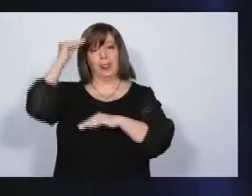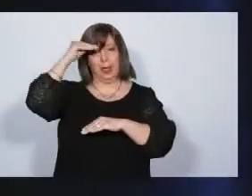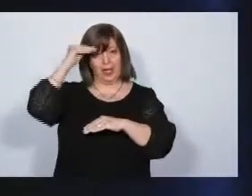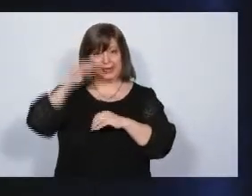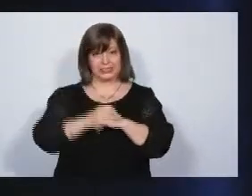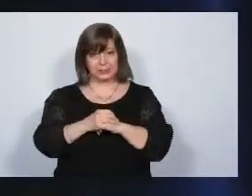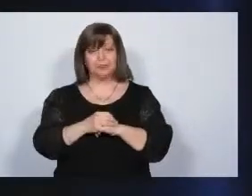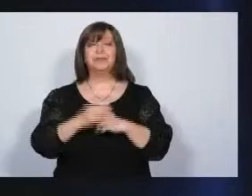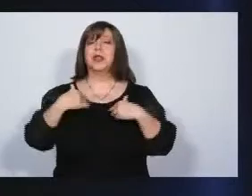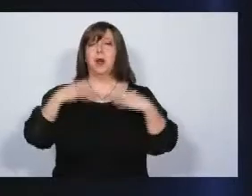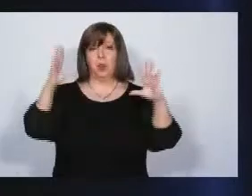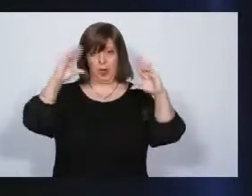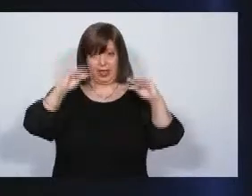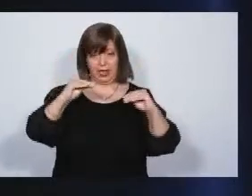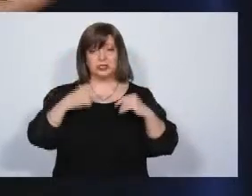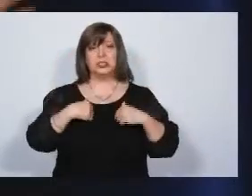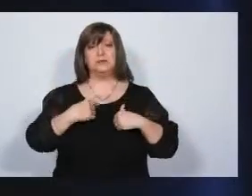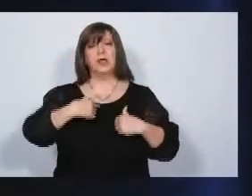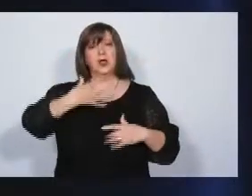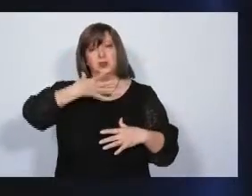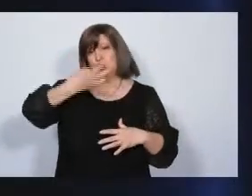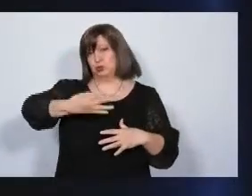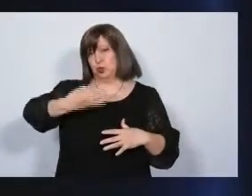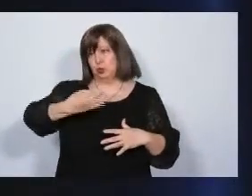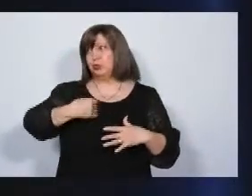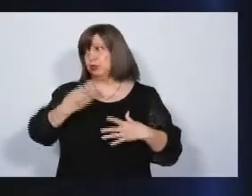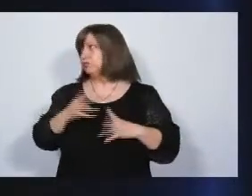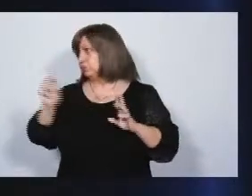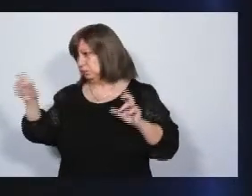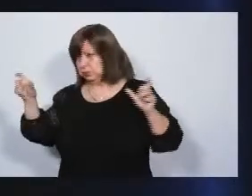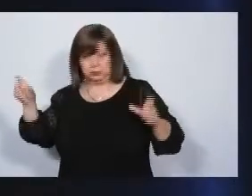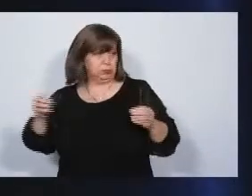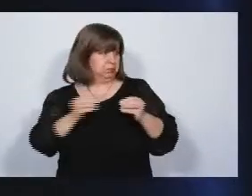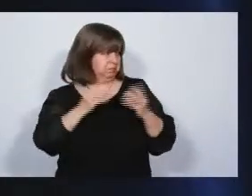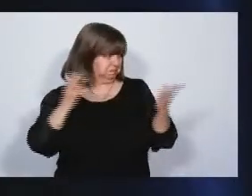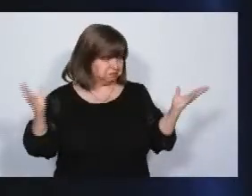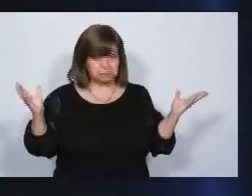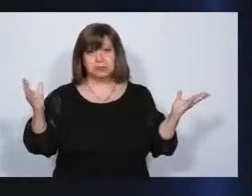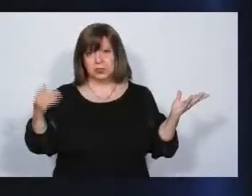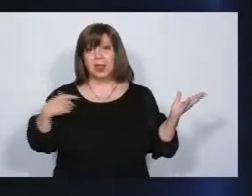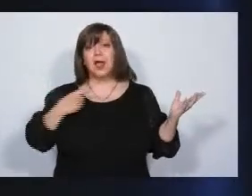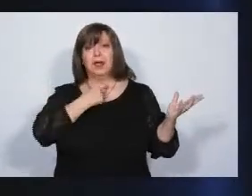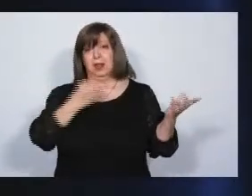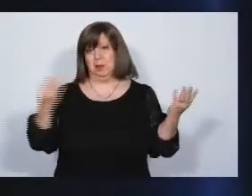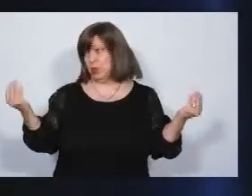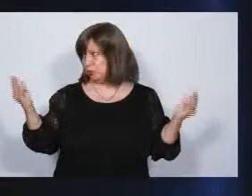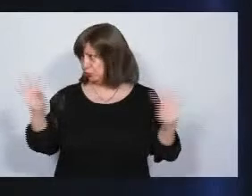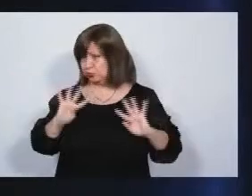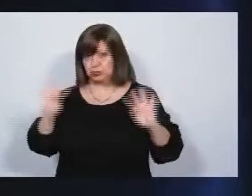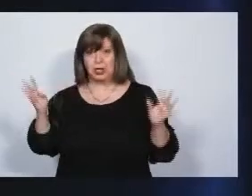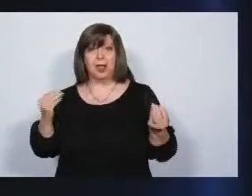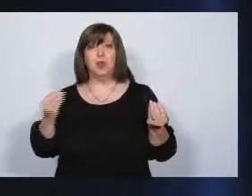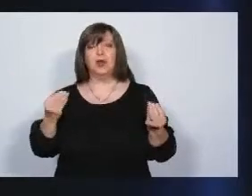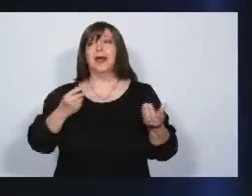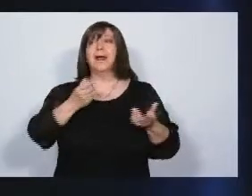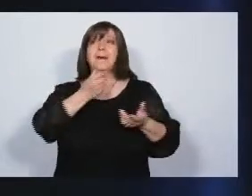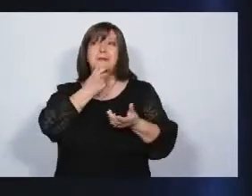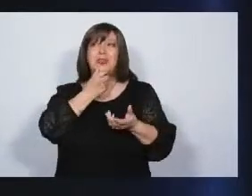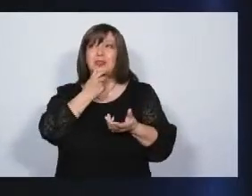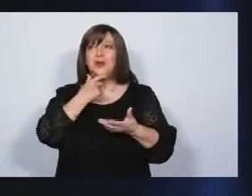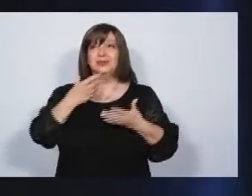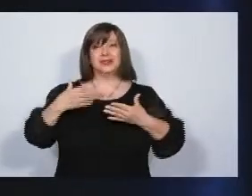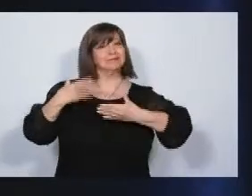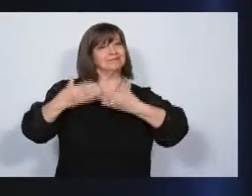Bueno, muchas gracias. Buenas noches. Estoy seguro de que todos los que estamos acá queremos a Mendoza, queremos a nuestra